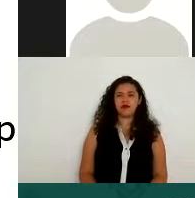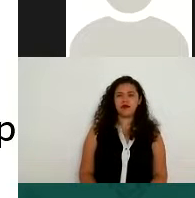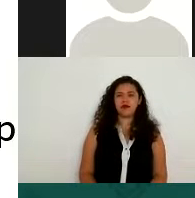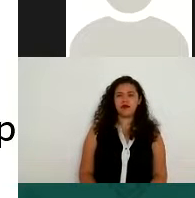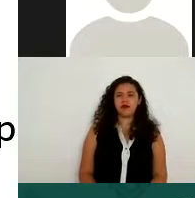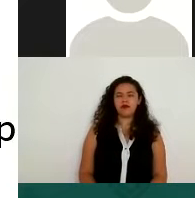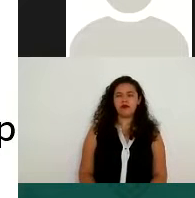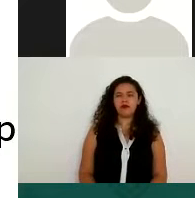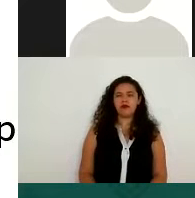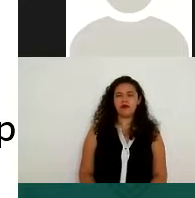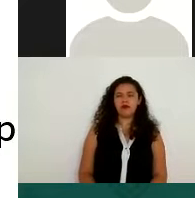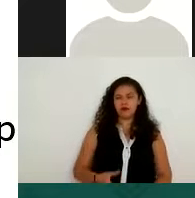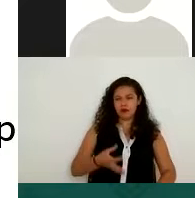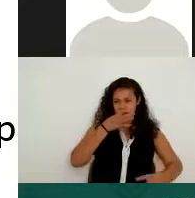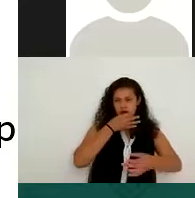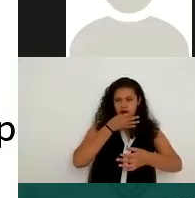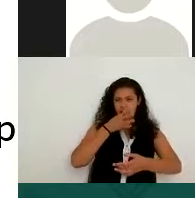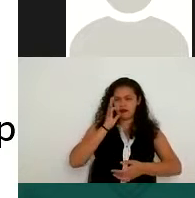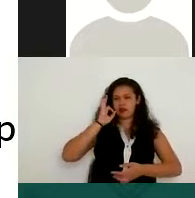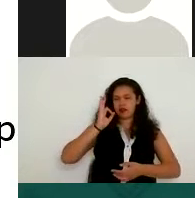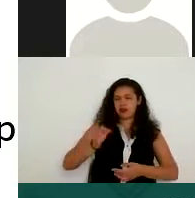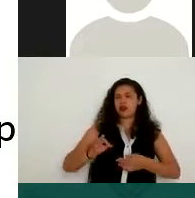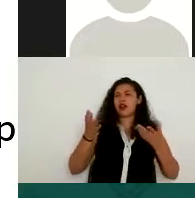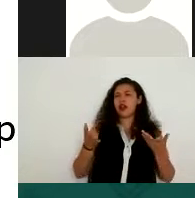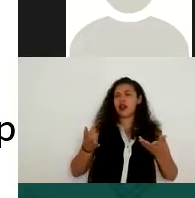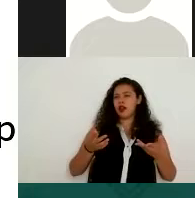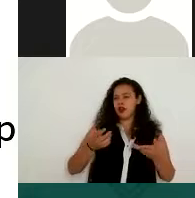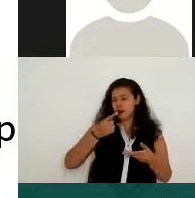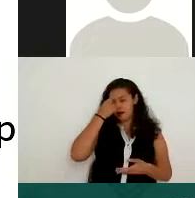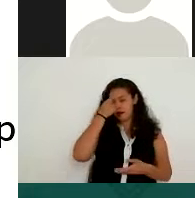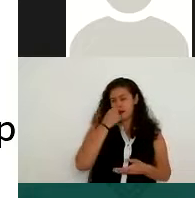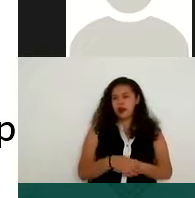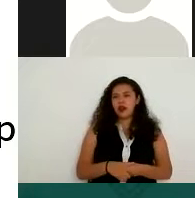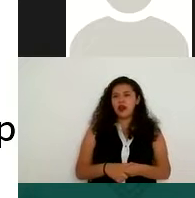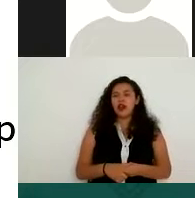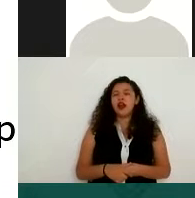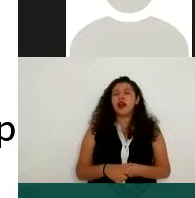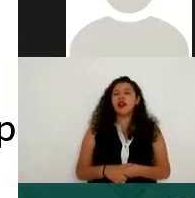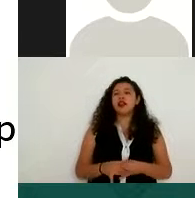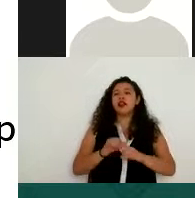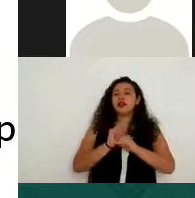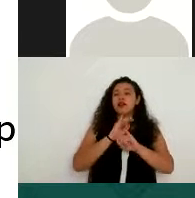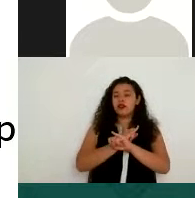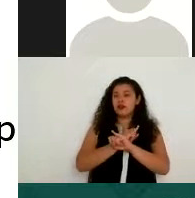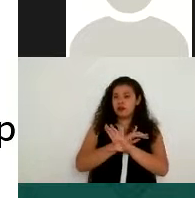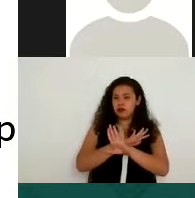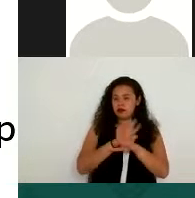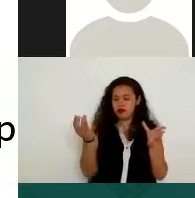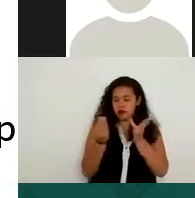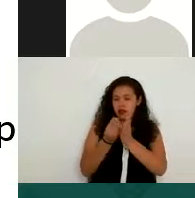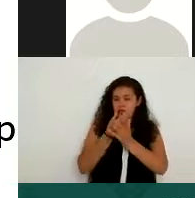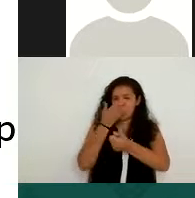aceptar, ¿no? Que el titular acepte justo de que se están brindando estos datos personales a través del aviso de privacidad, y el